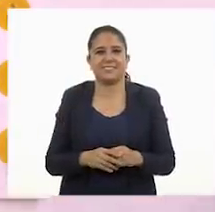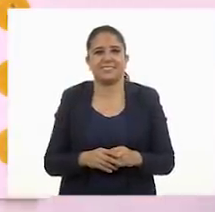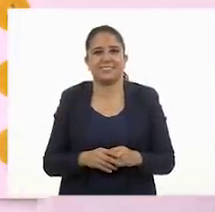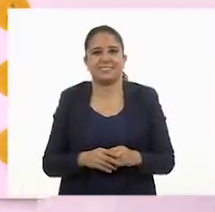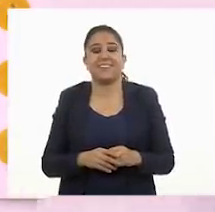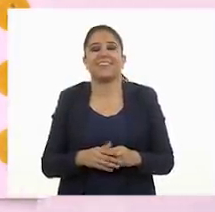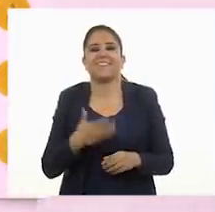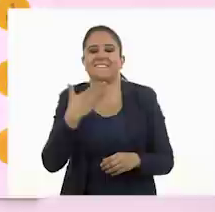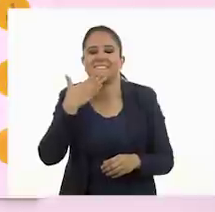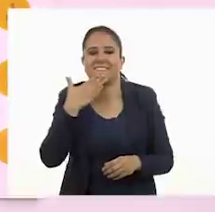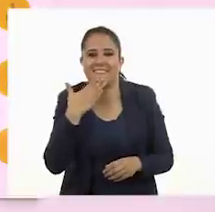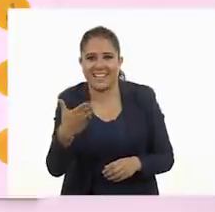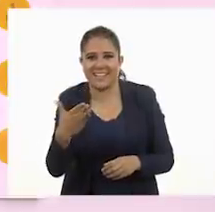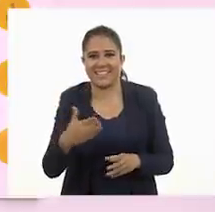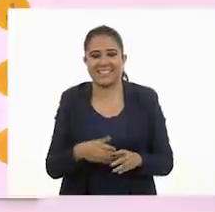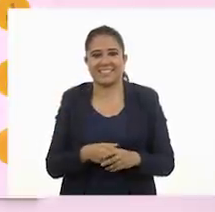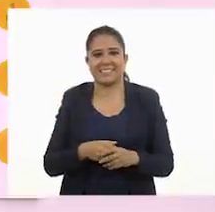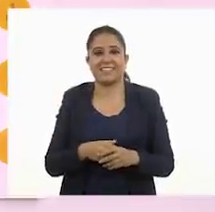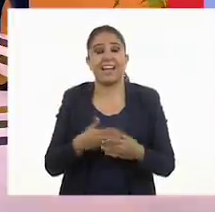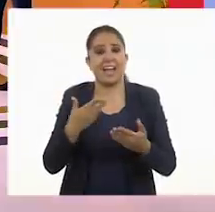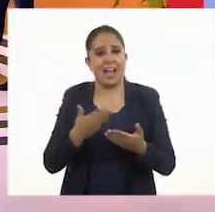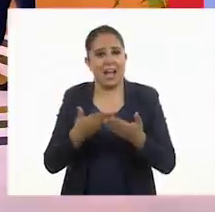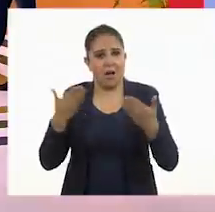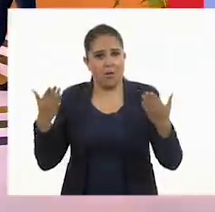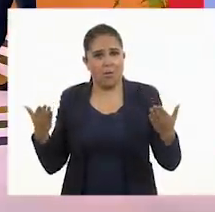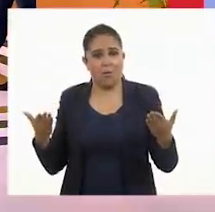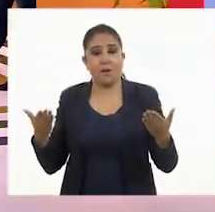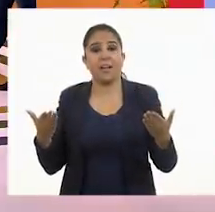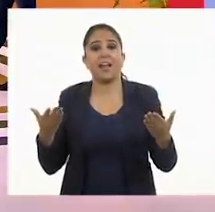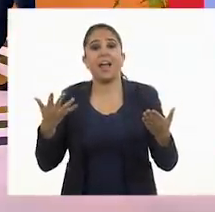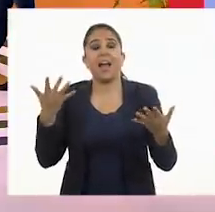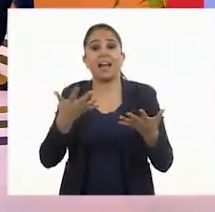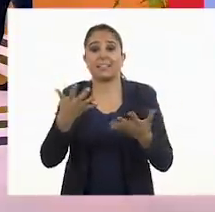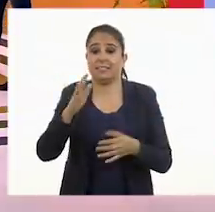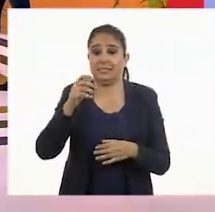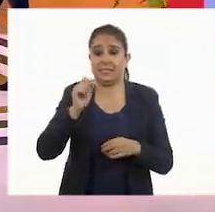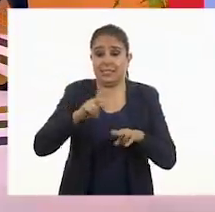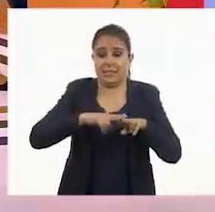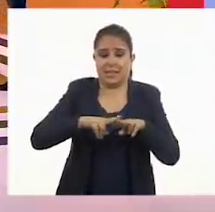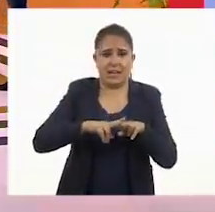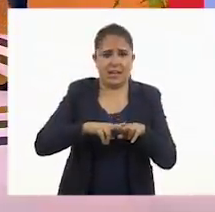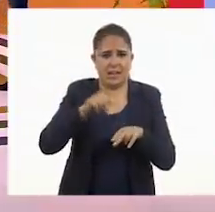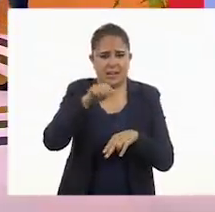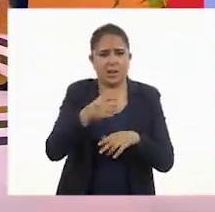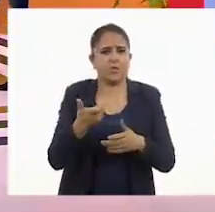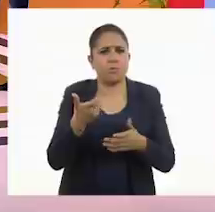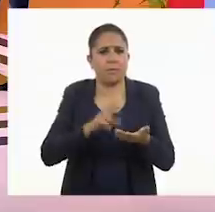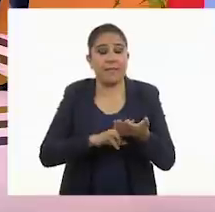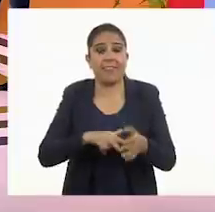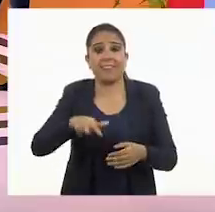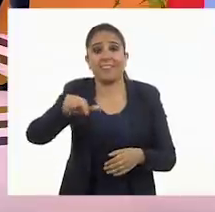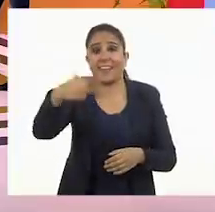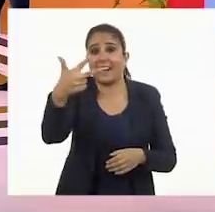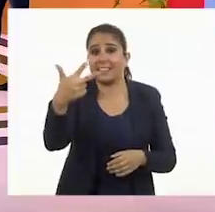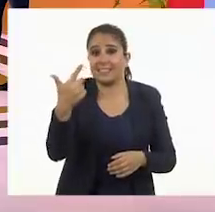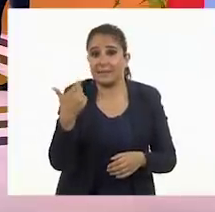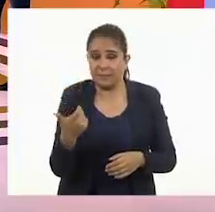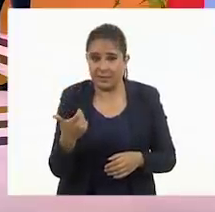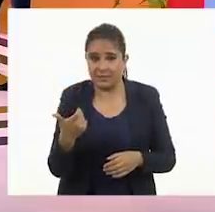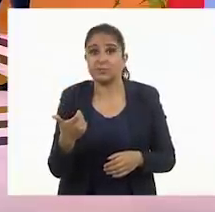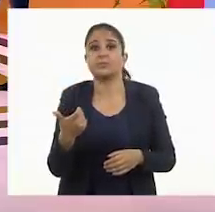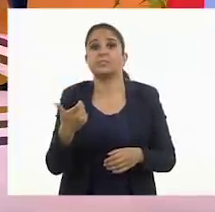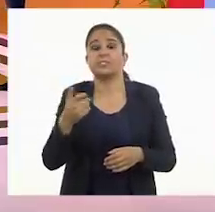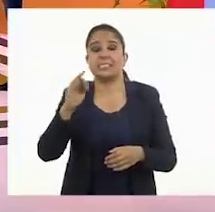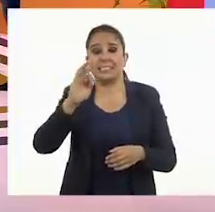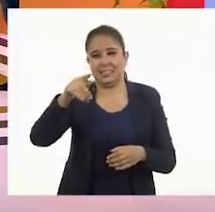Muy bien. Y ahora vamos a hacerlo con el tren que cuesta trece pesos. Entonces,